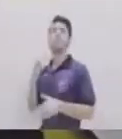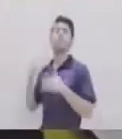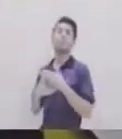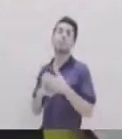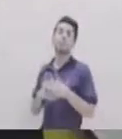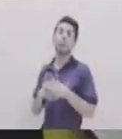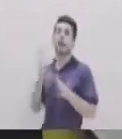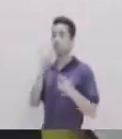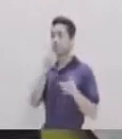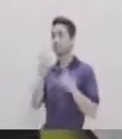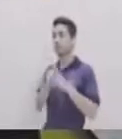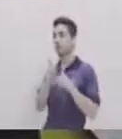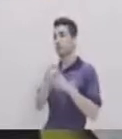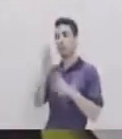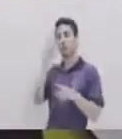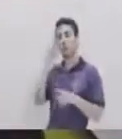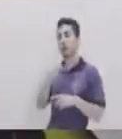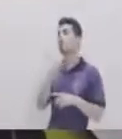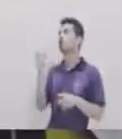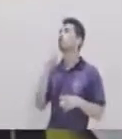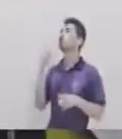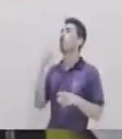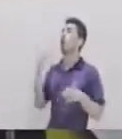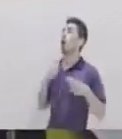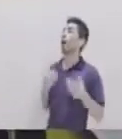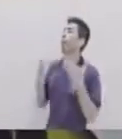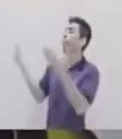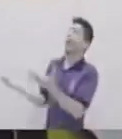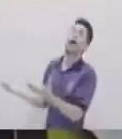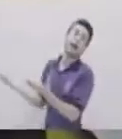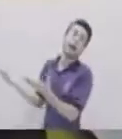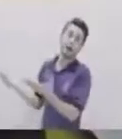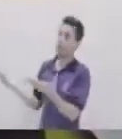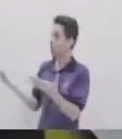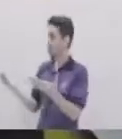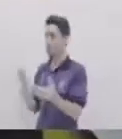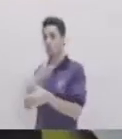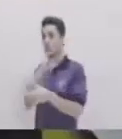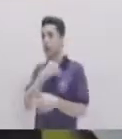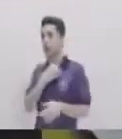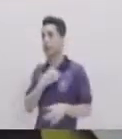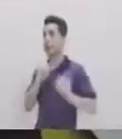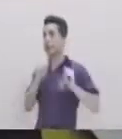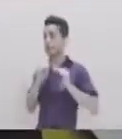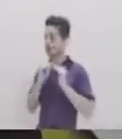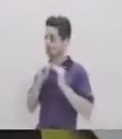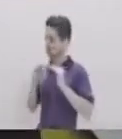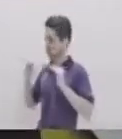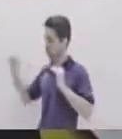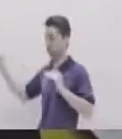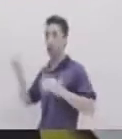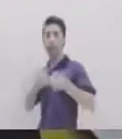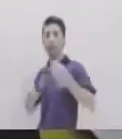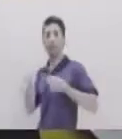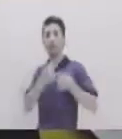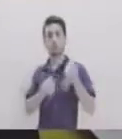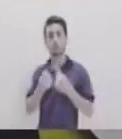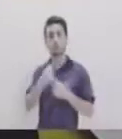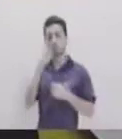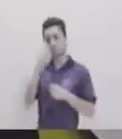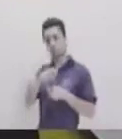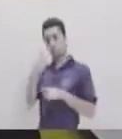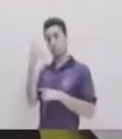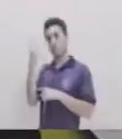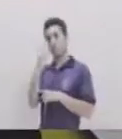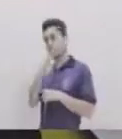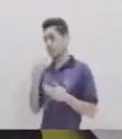Además Recuerda que no solamente Es entregar un producto Tú quieres mantener Un negocio Así que es muy importante También Que